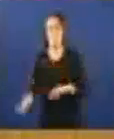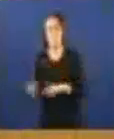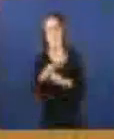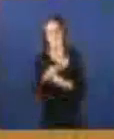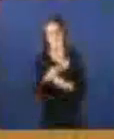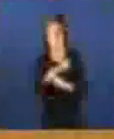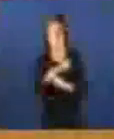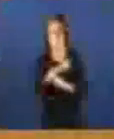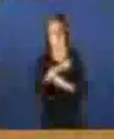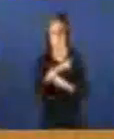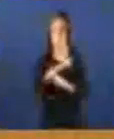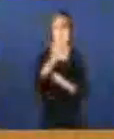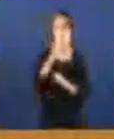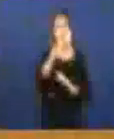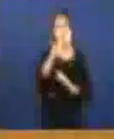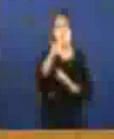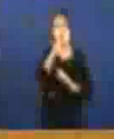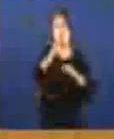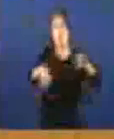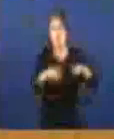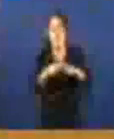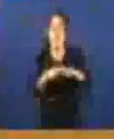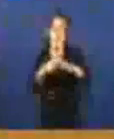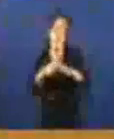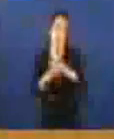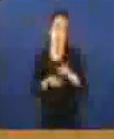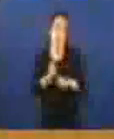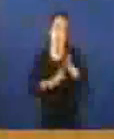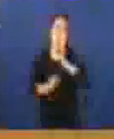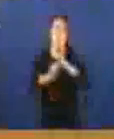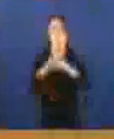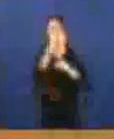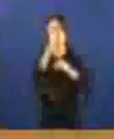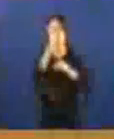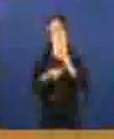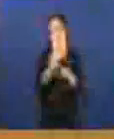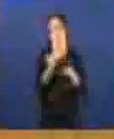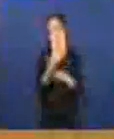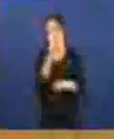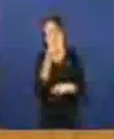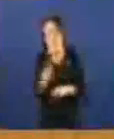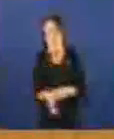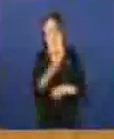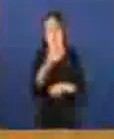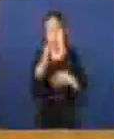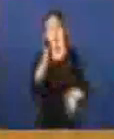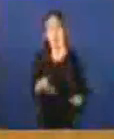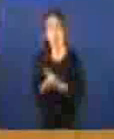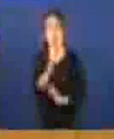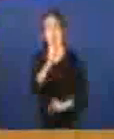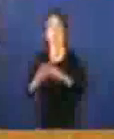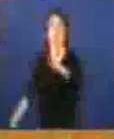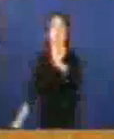fontaneiros non sei que que facían apaños traballeños había que persigo porque estaban defraudando